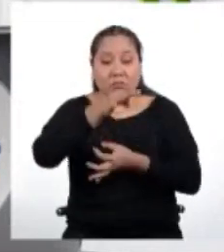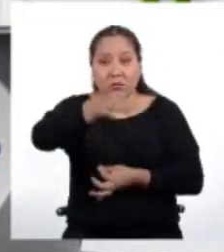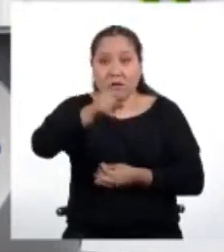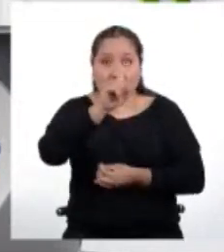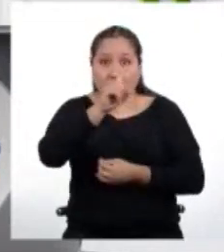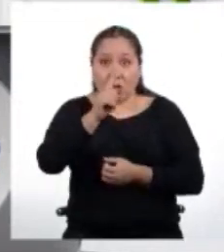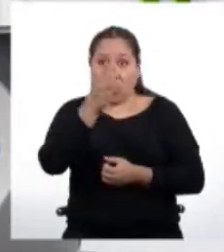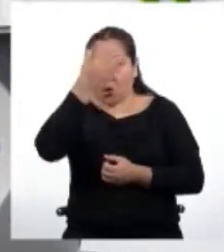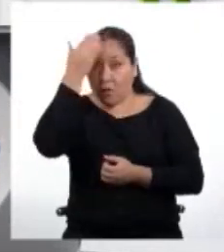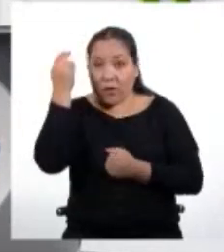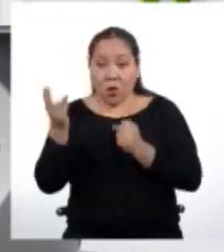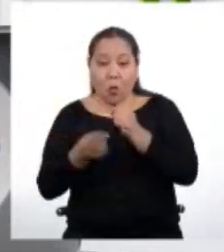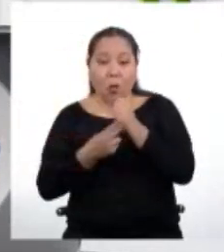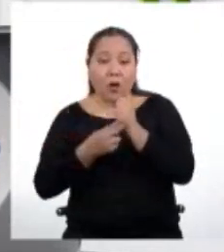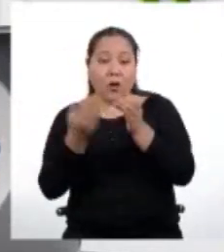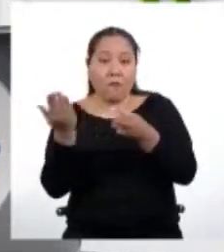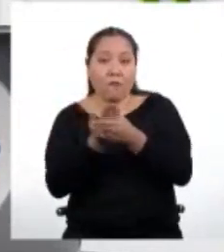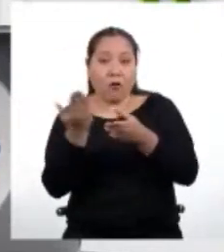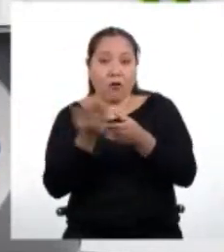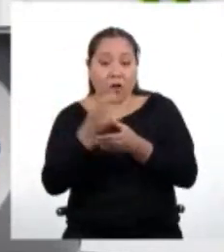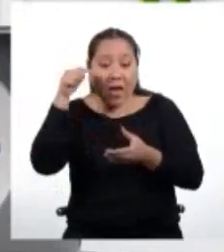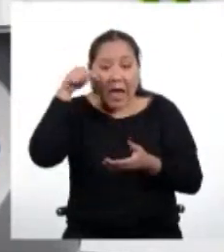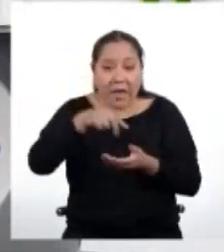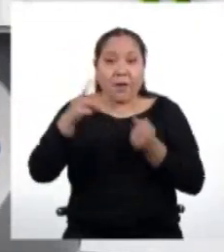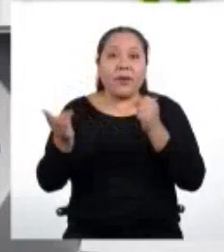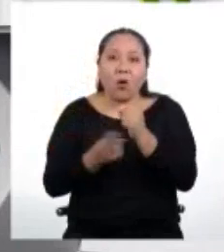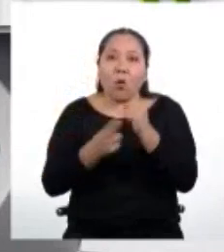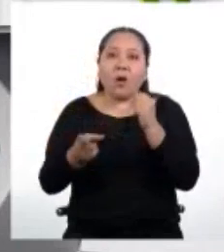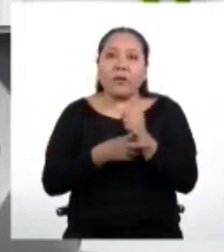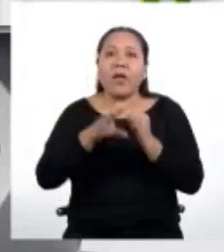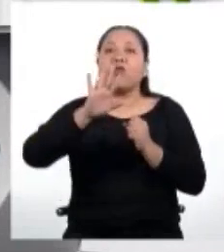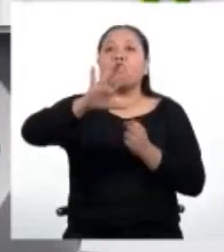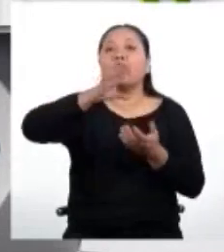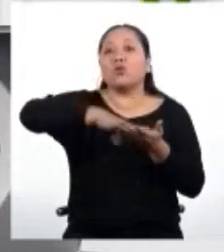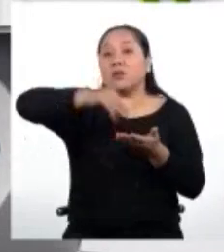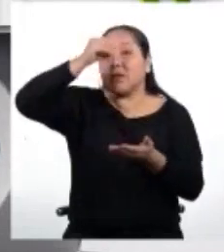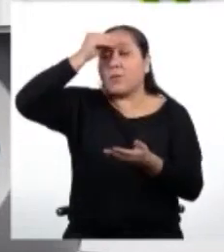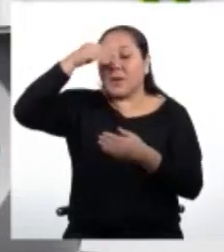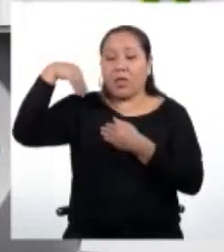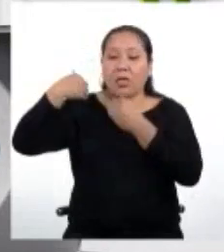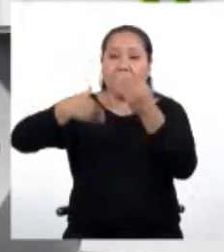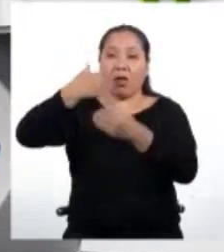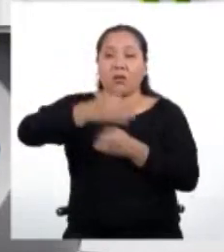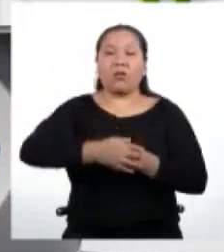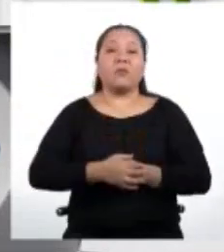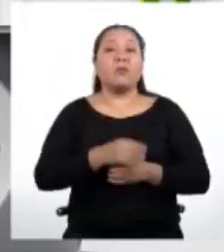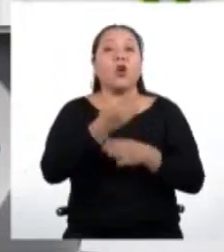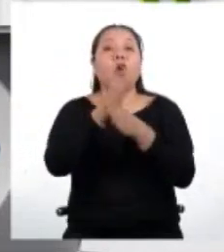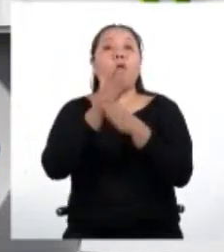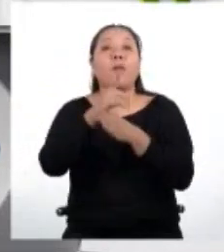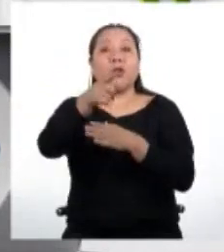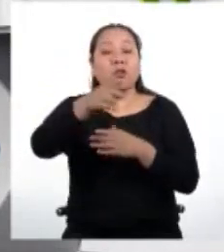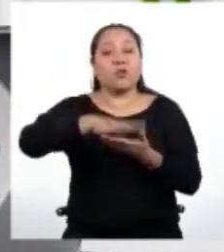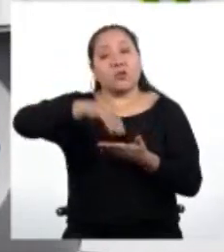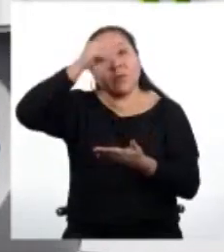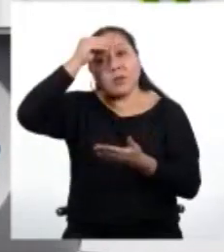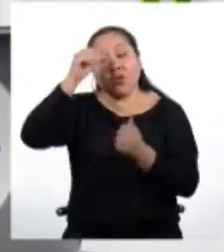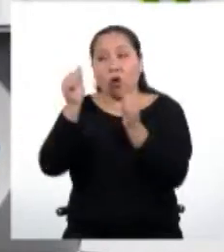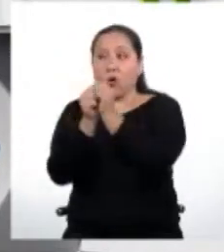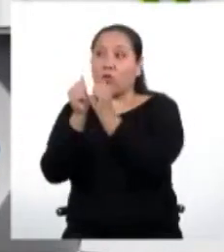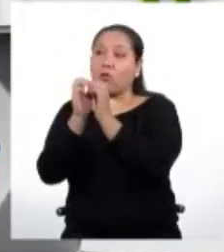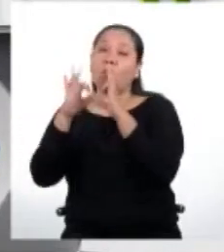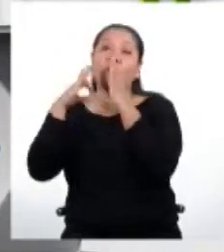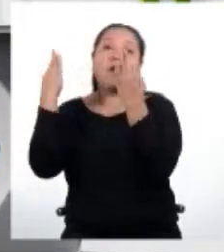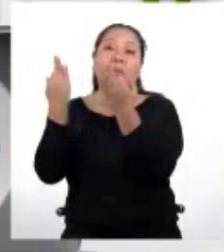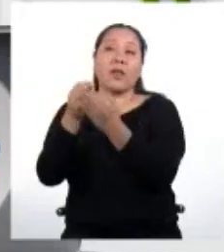un folder, que será tu portafolio donde irás archivando las evidencias de tu aprendizaje. Comparte todo lo que vas aprendiendo con tus familiares,